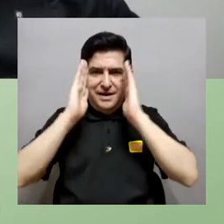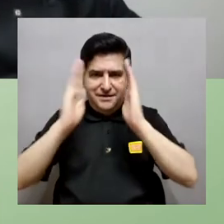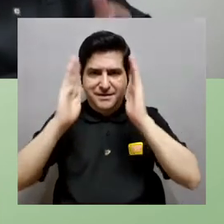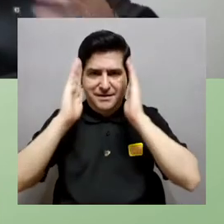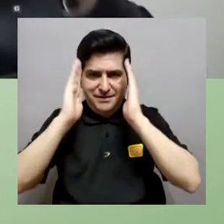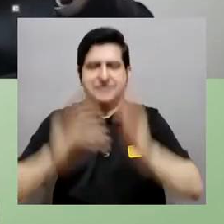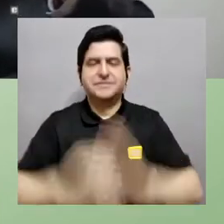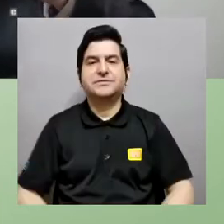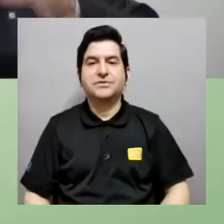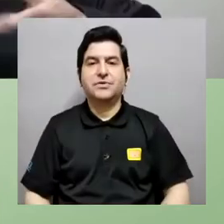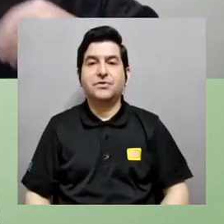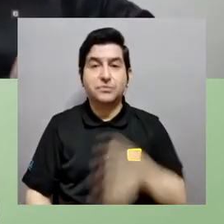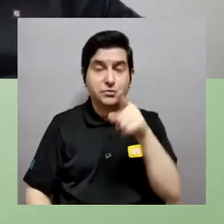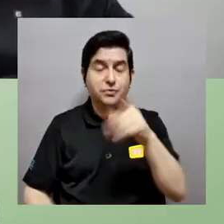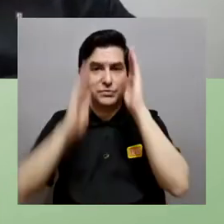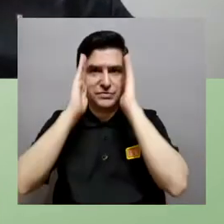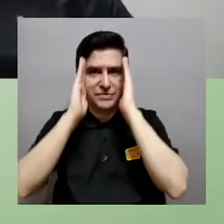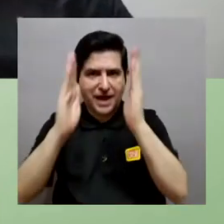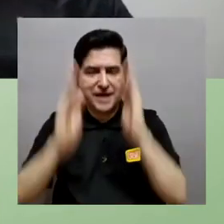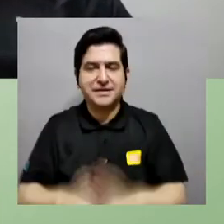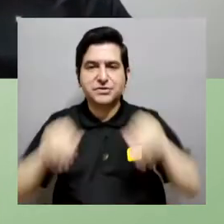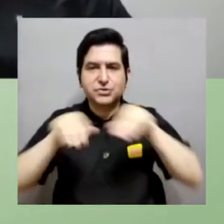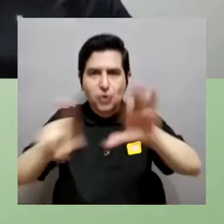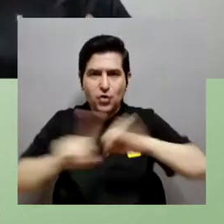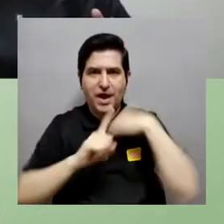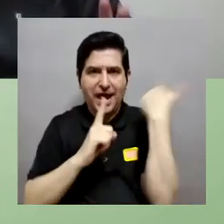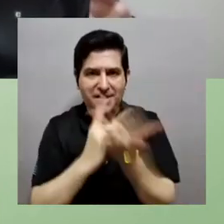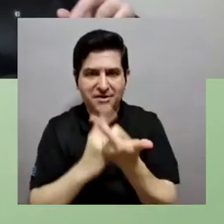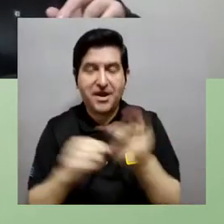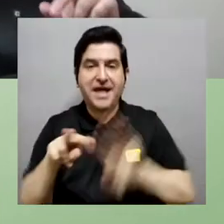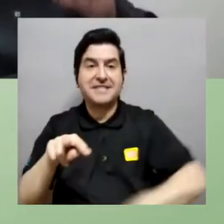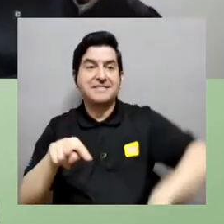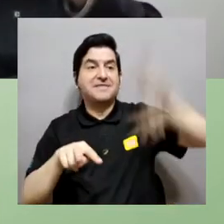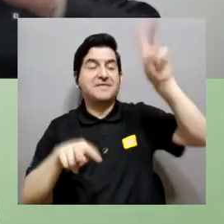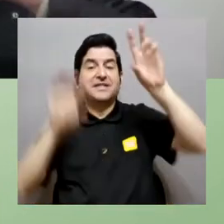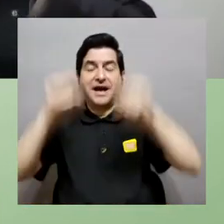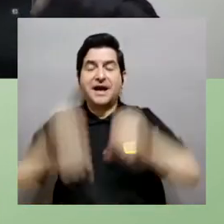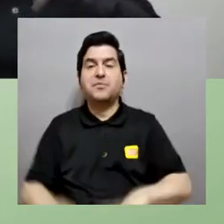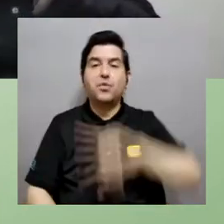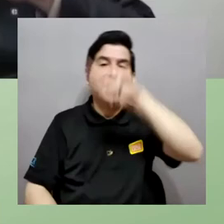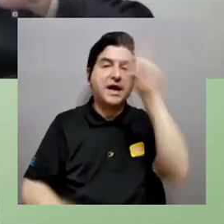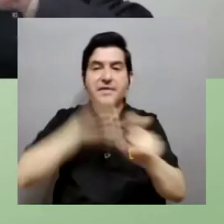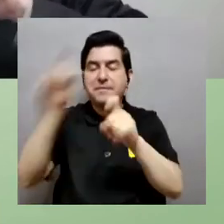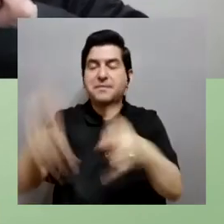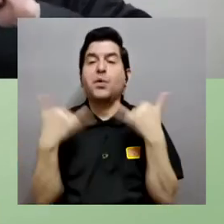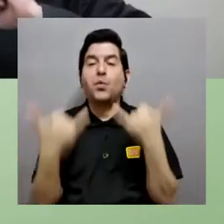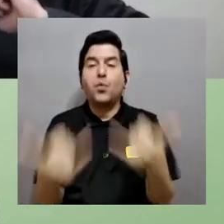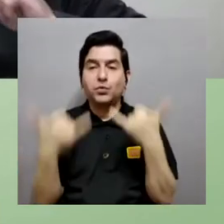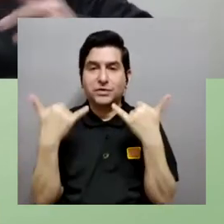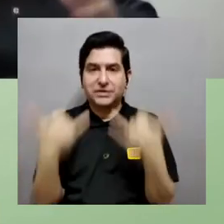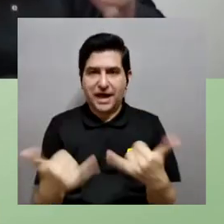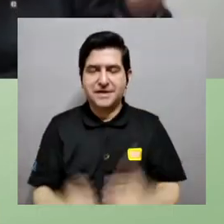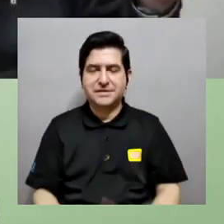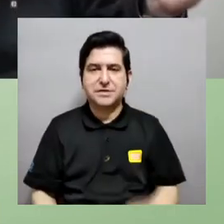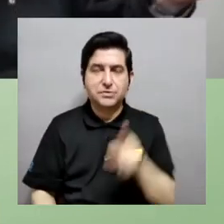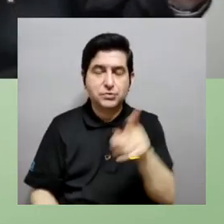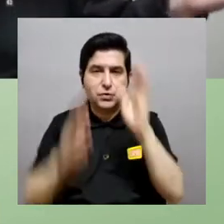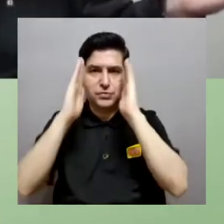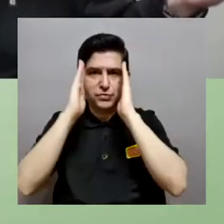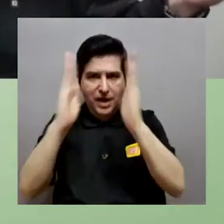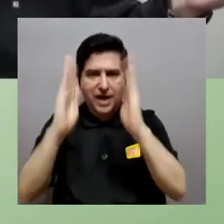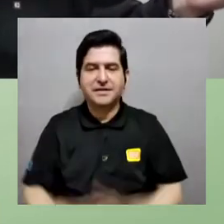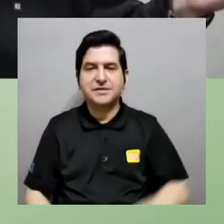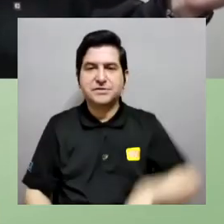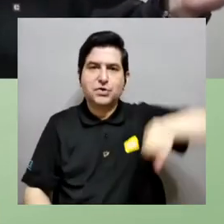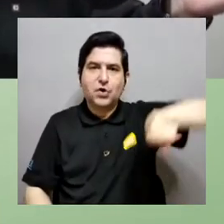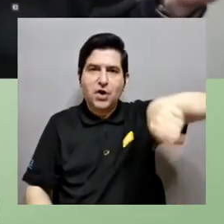sí y bueno le queremos recordar a las personas que nos sintonizan que si nos están sintonizando por redes sociales tienen la ventaja de que